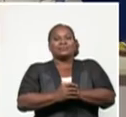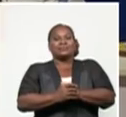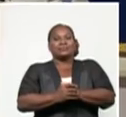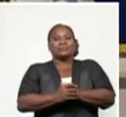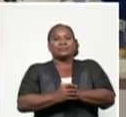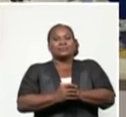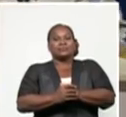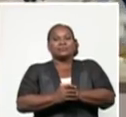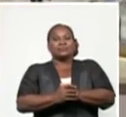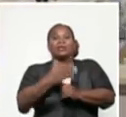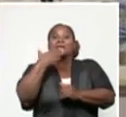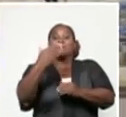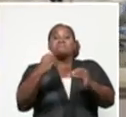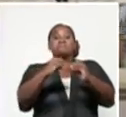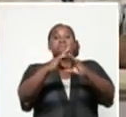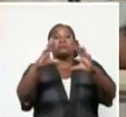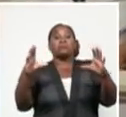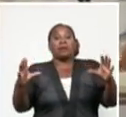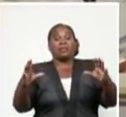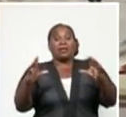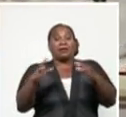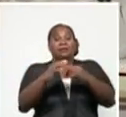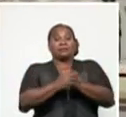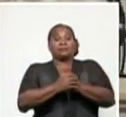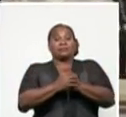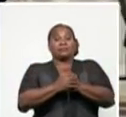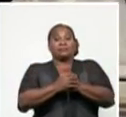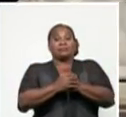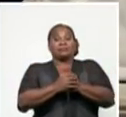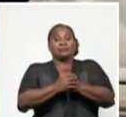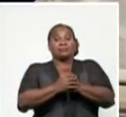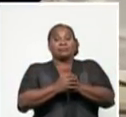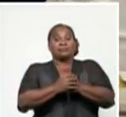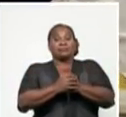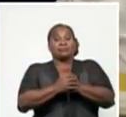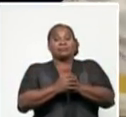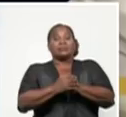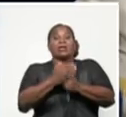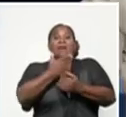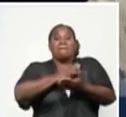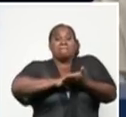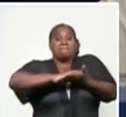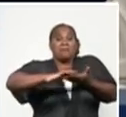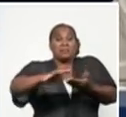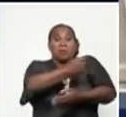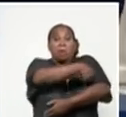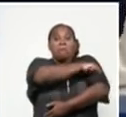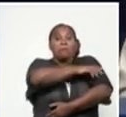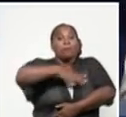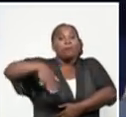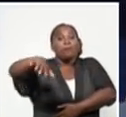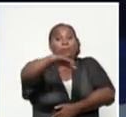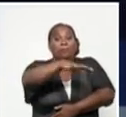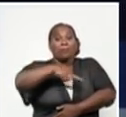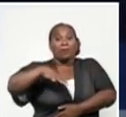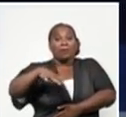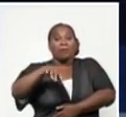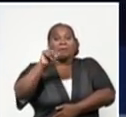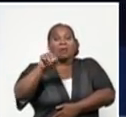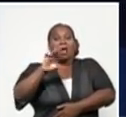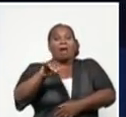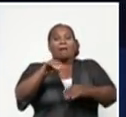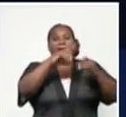Muy buenos días. Le pido realmente permiso al pueblo para hablar sin